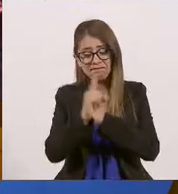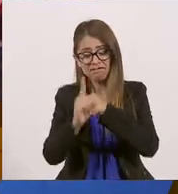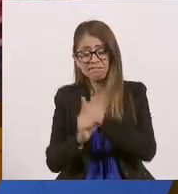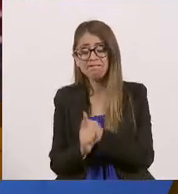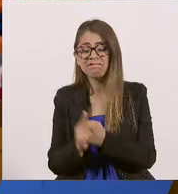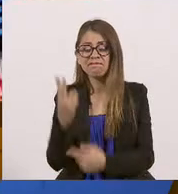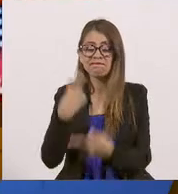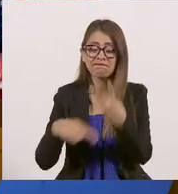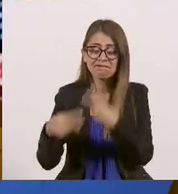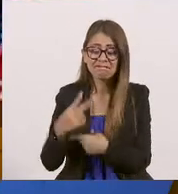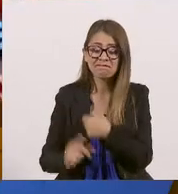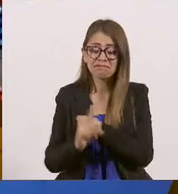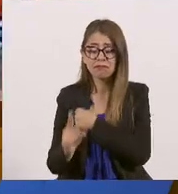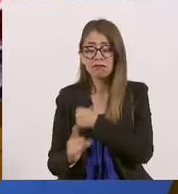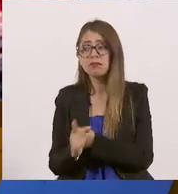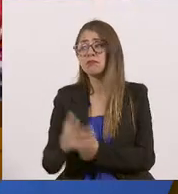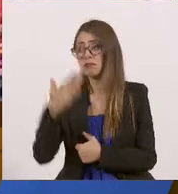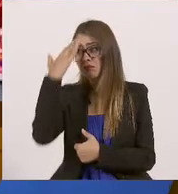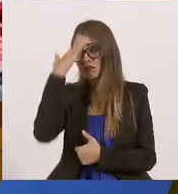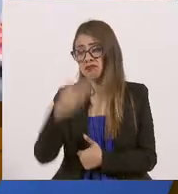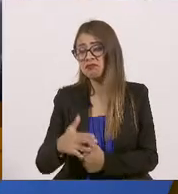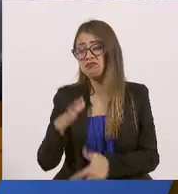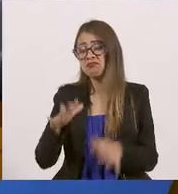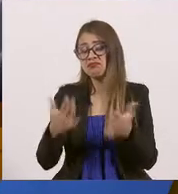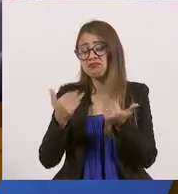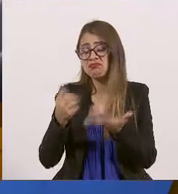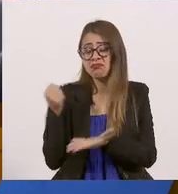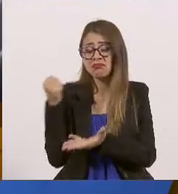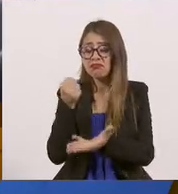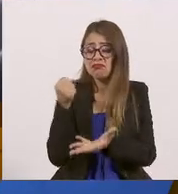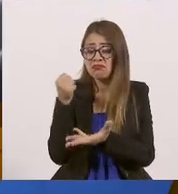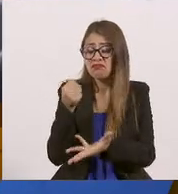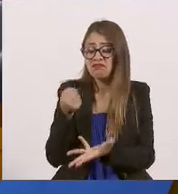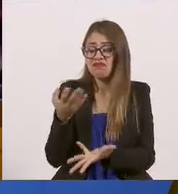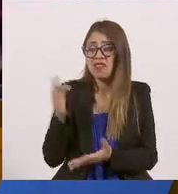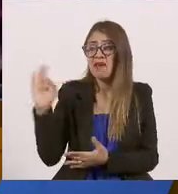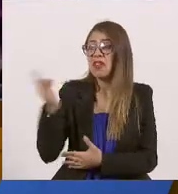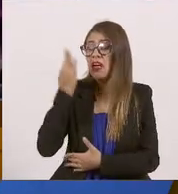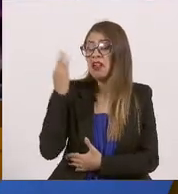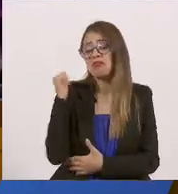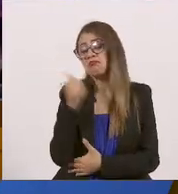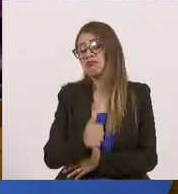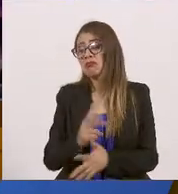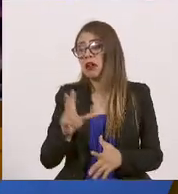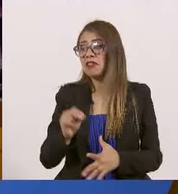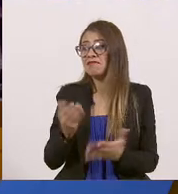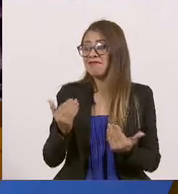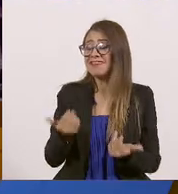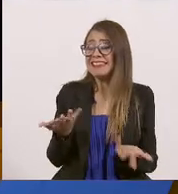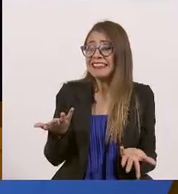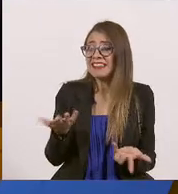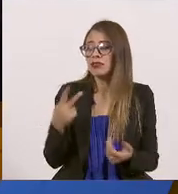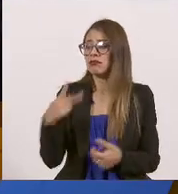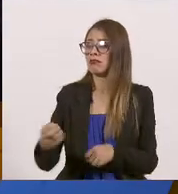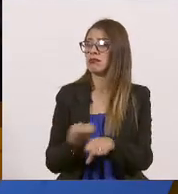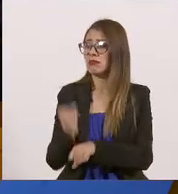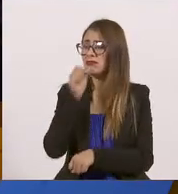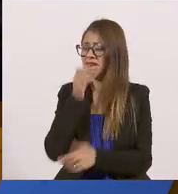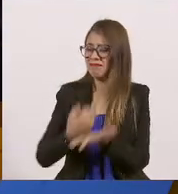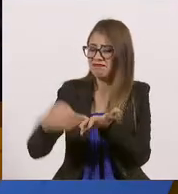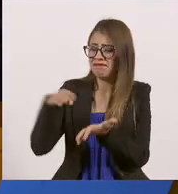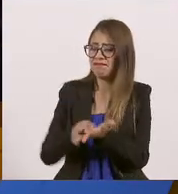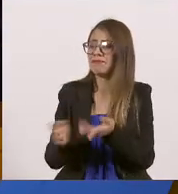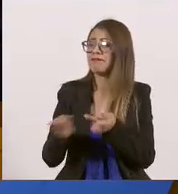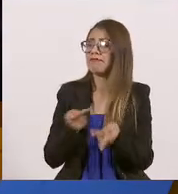a presentarse en temas de que a veces no fluye el presupuesto federal o algunos aspectos, aquí en Jalisco se están haciendo las cosas y se está